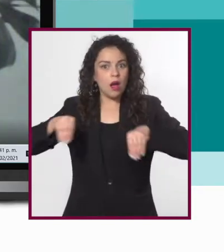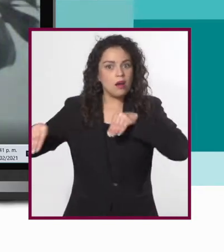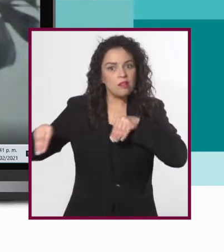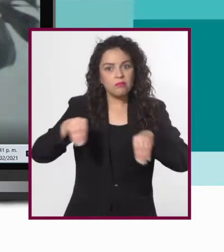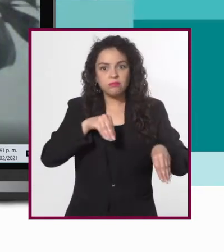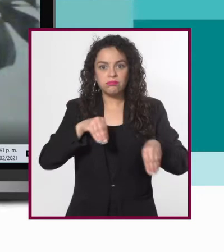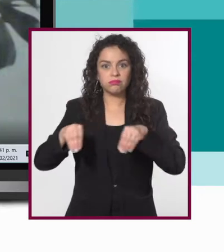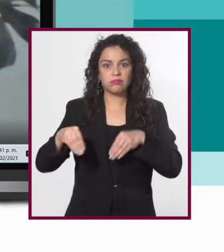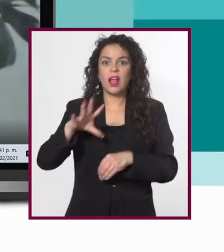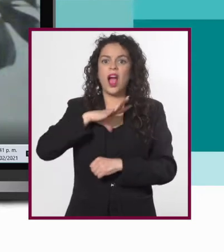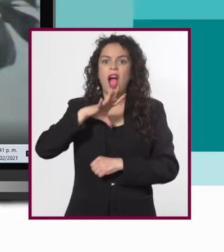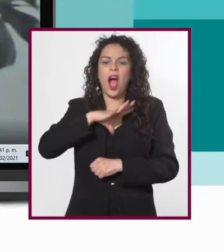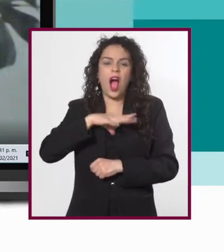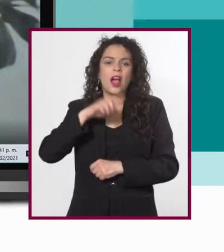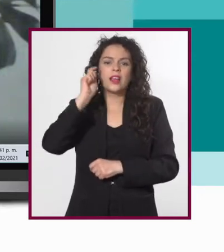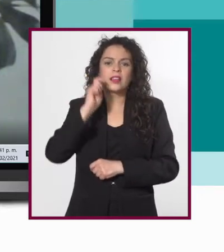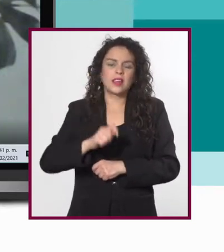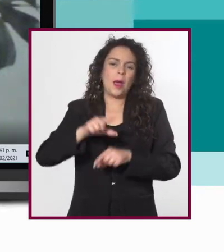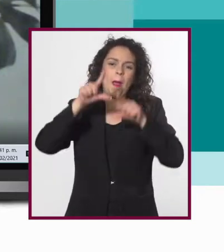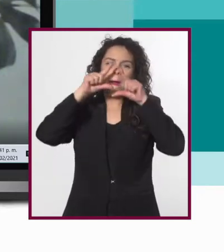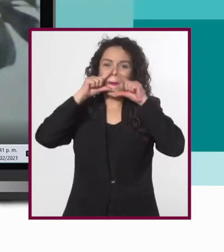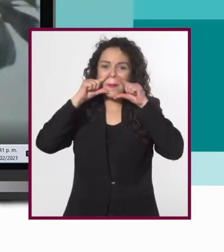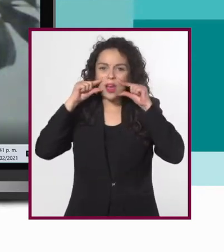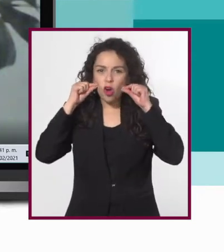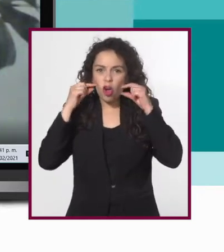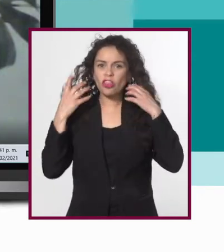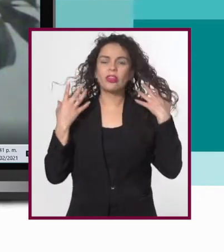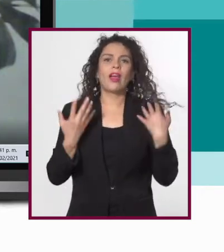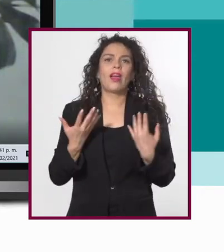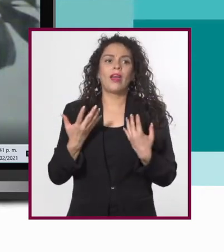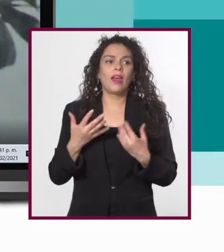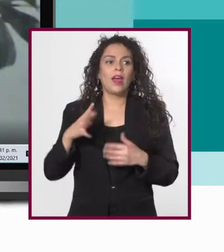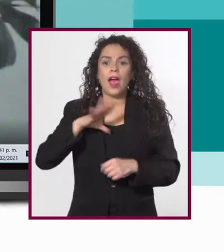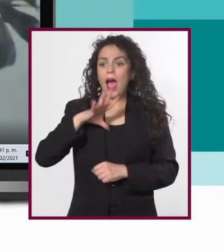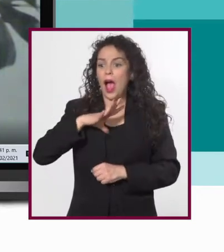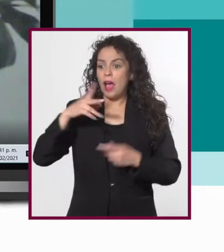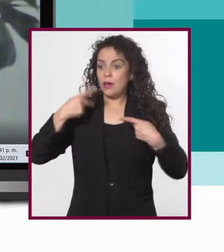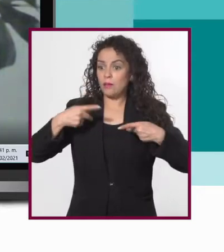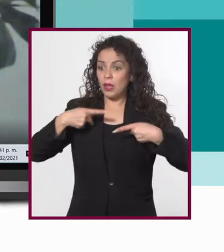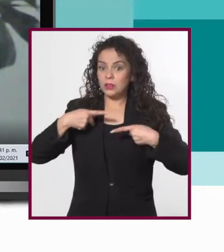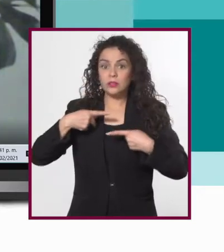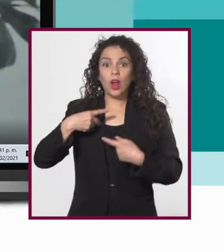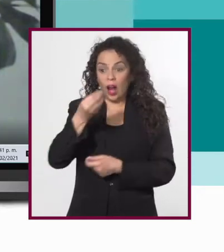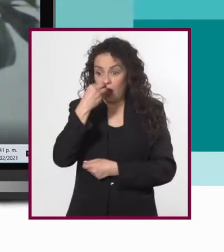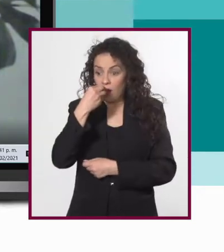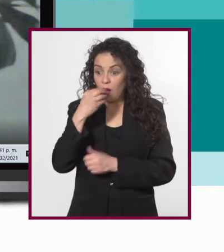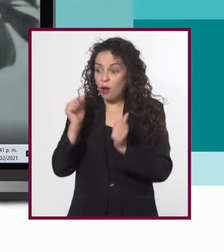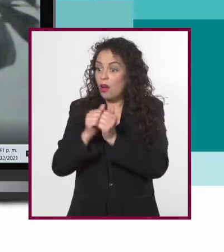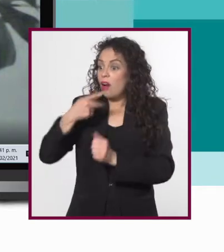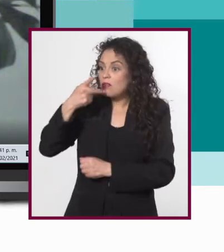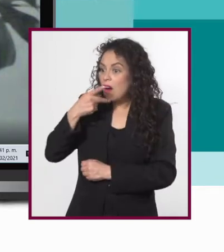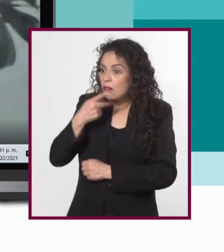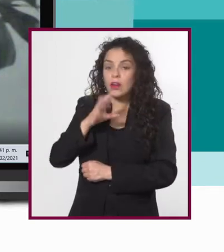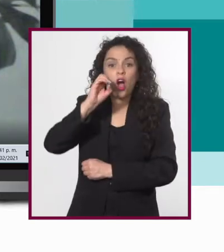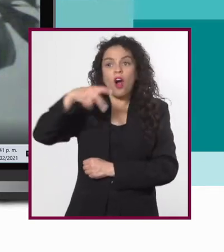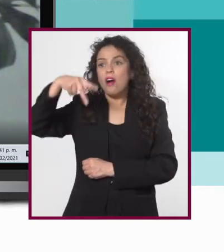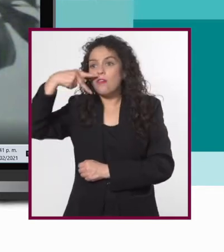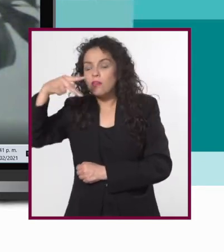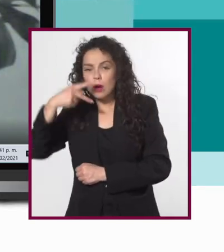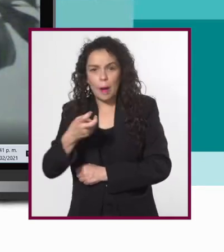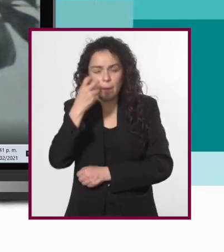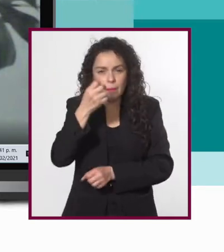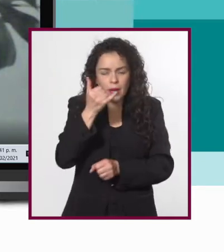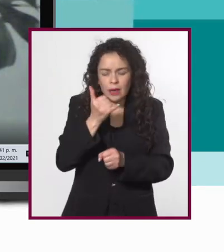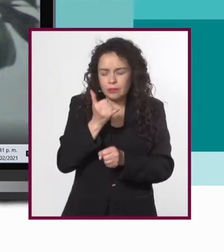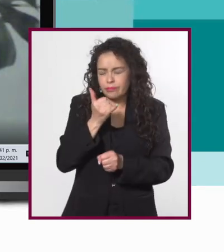mueve mucho, tiene bigotes, hay personas que hablan, que, perdón, que comen mientras hablan, los que